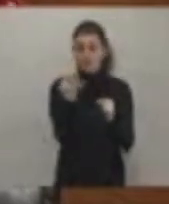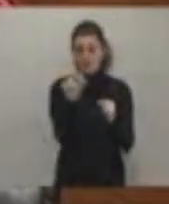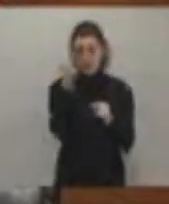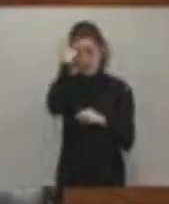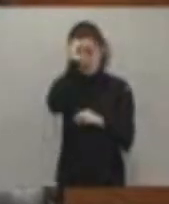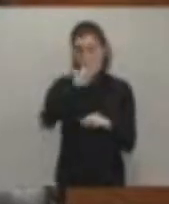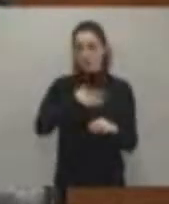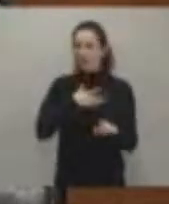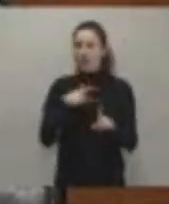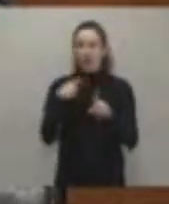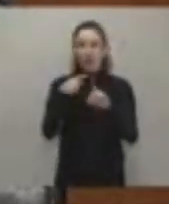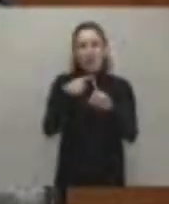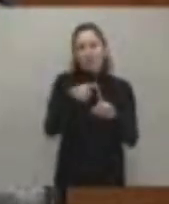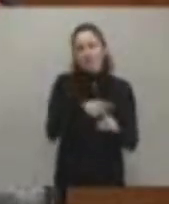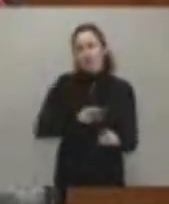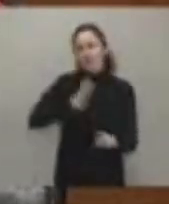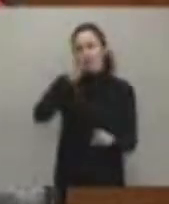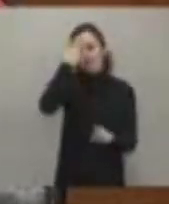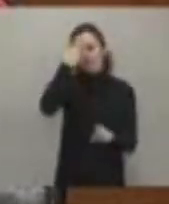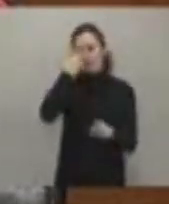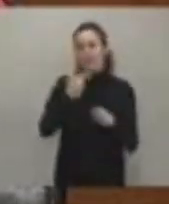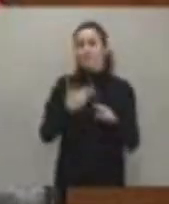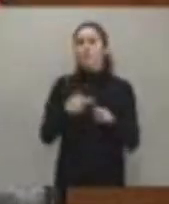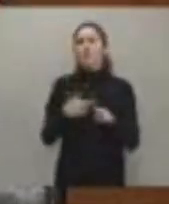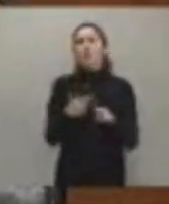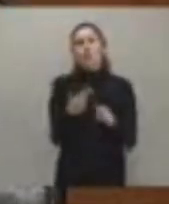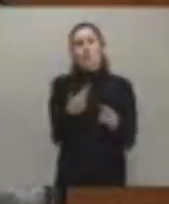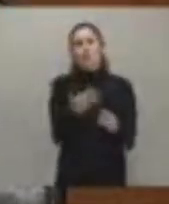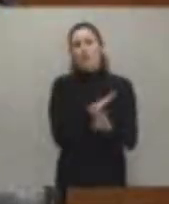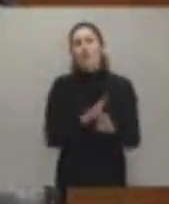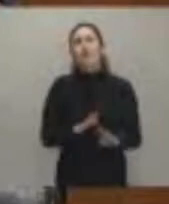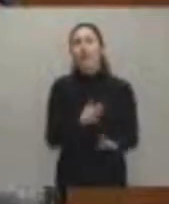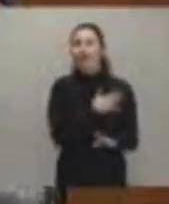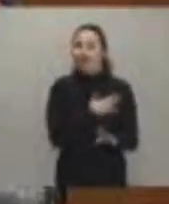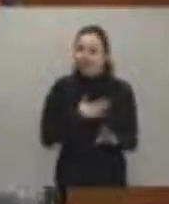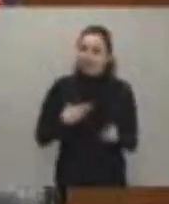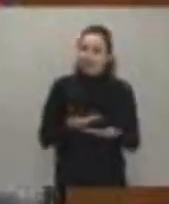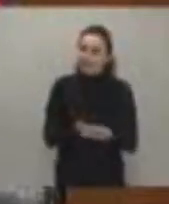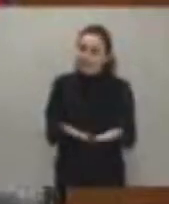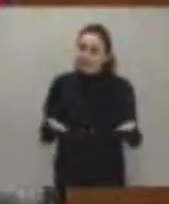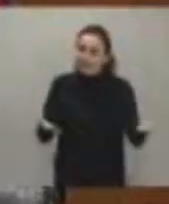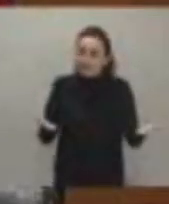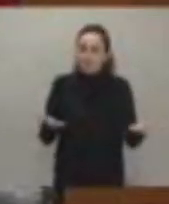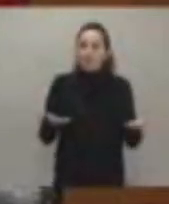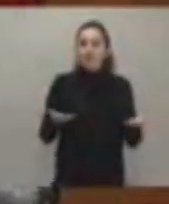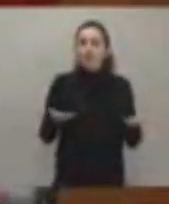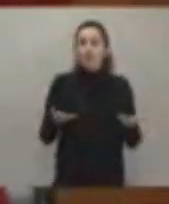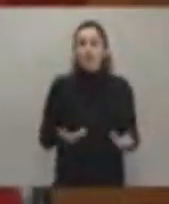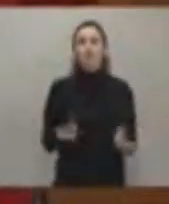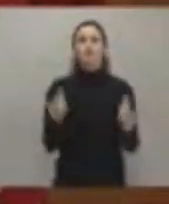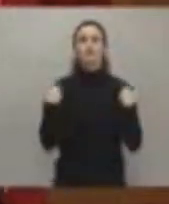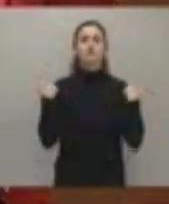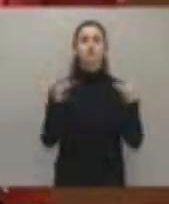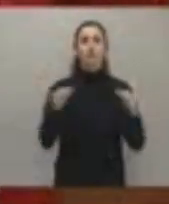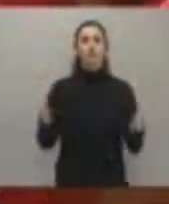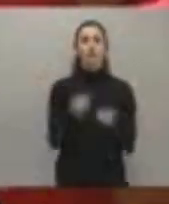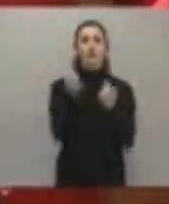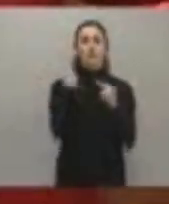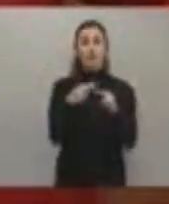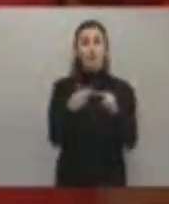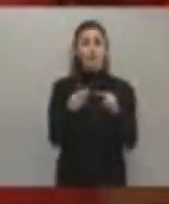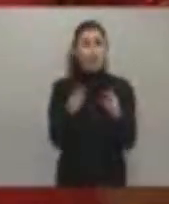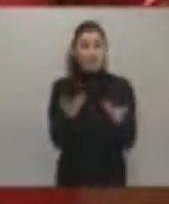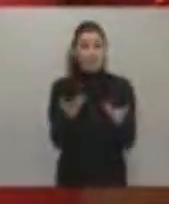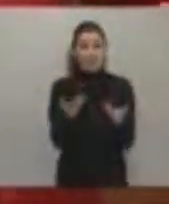veo, el objetivo que cualquier político de bien busca para su pueblo y busca desde la responsabilidad de su acción política. Ni